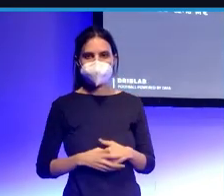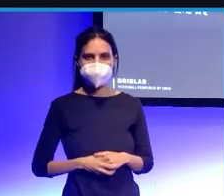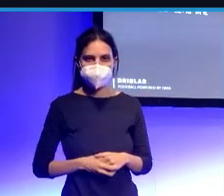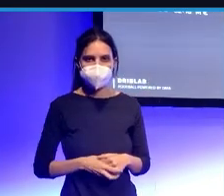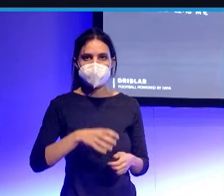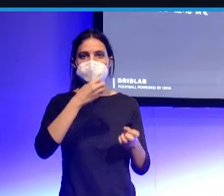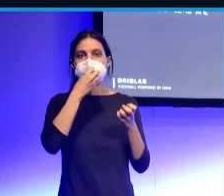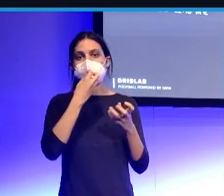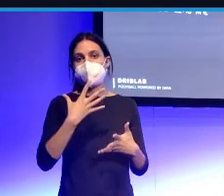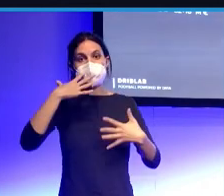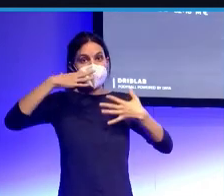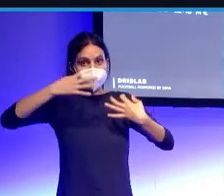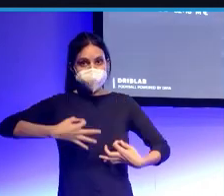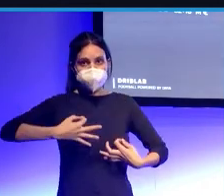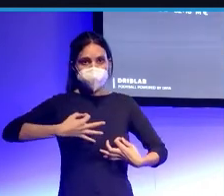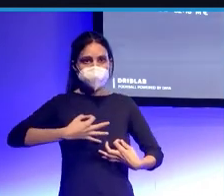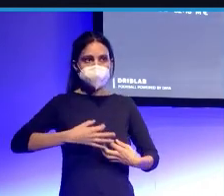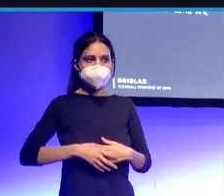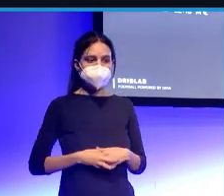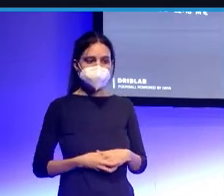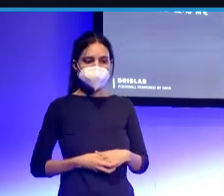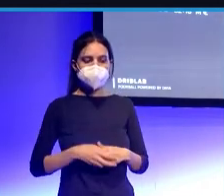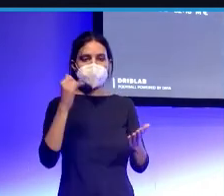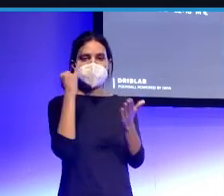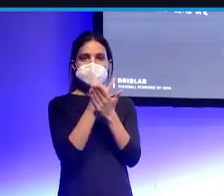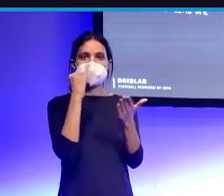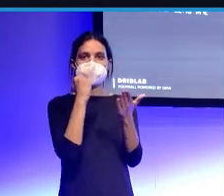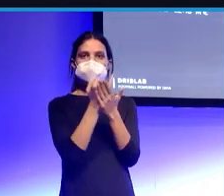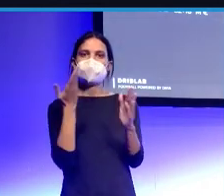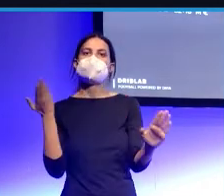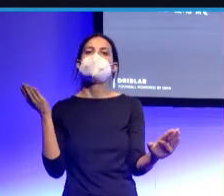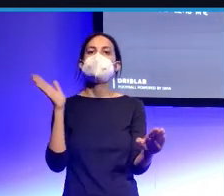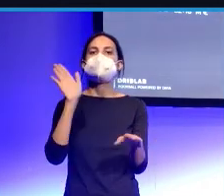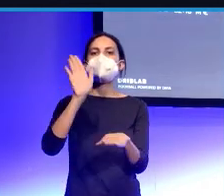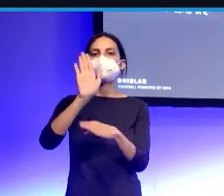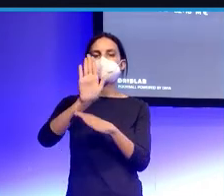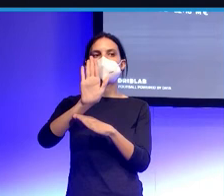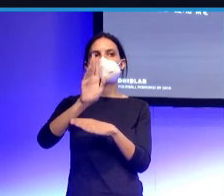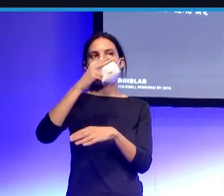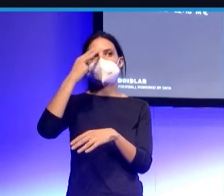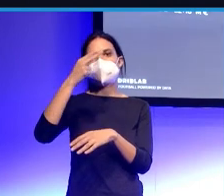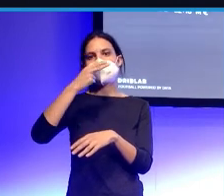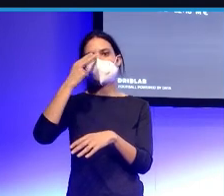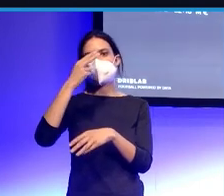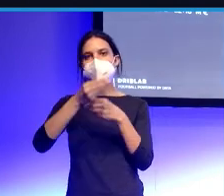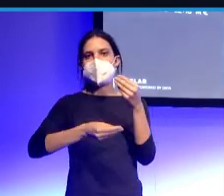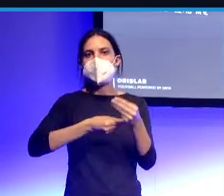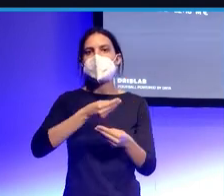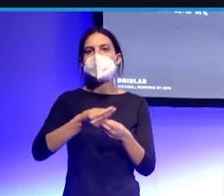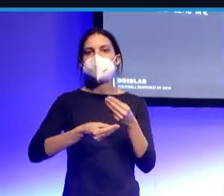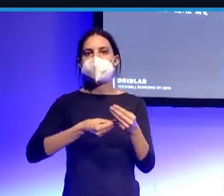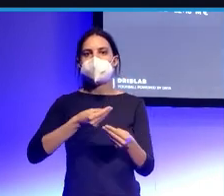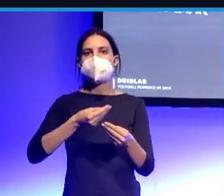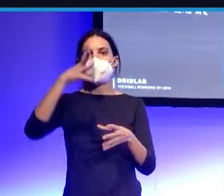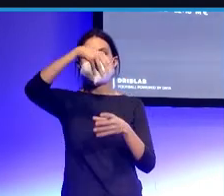Entonces, bueno, en realidad os he mostrado una simulación, ¿no? Por enseñaros algo así bastante interesante que hacemos en